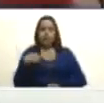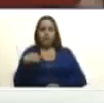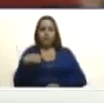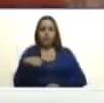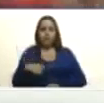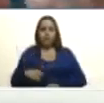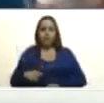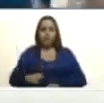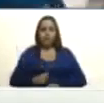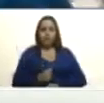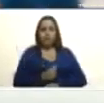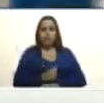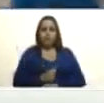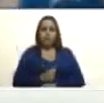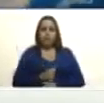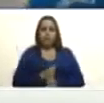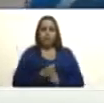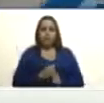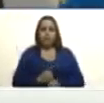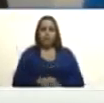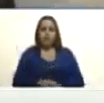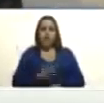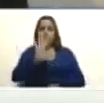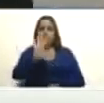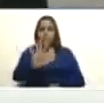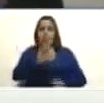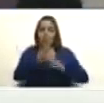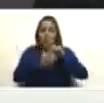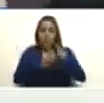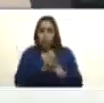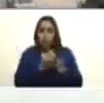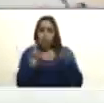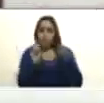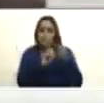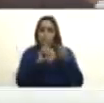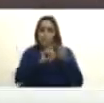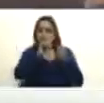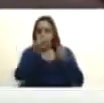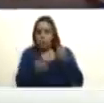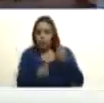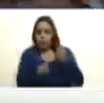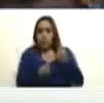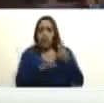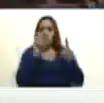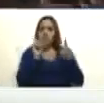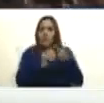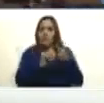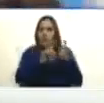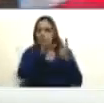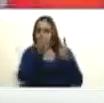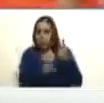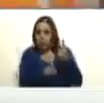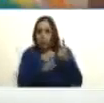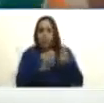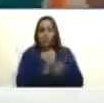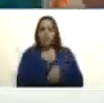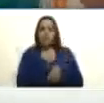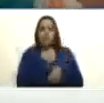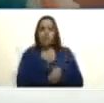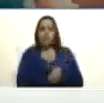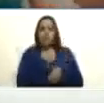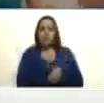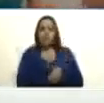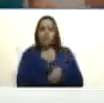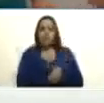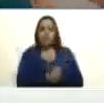las cinco preguntas la primera pregunta y la segunda pregunta en aquellos